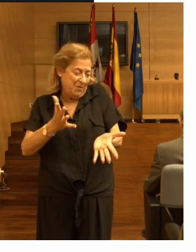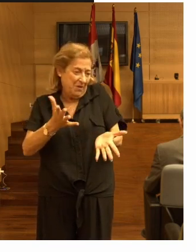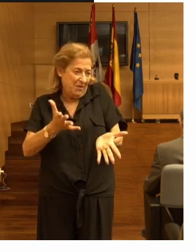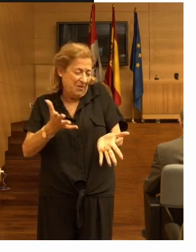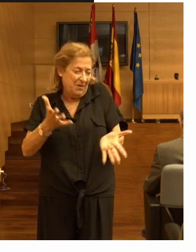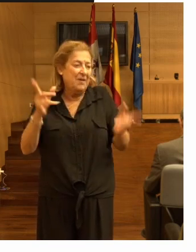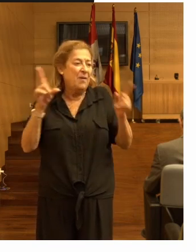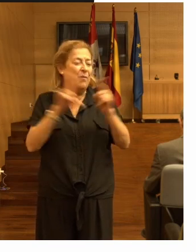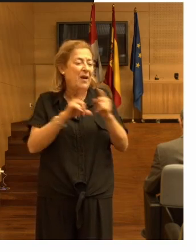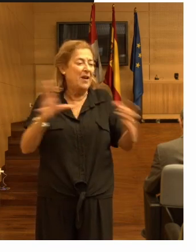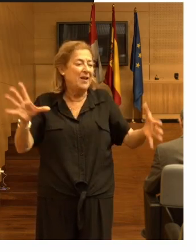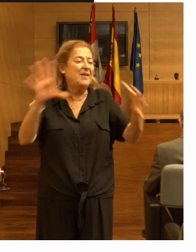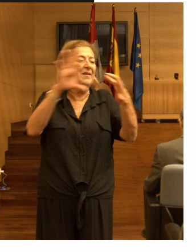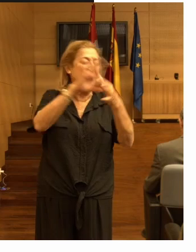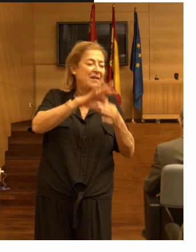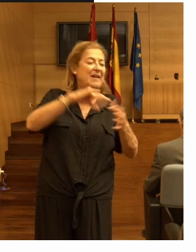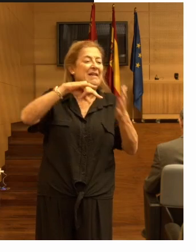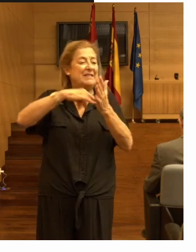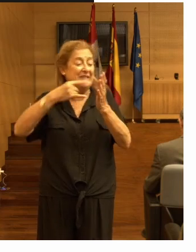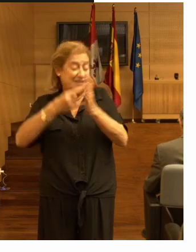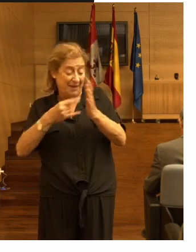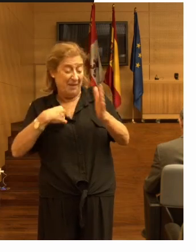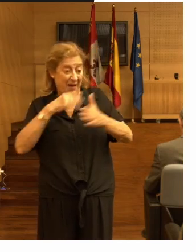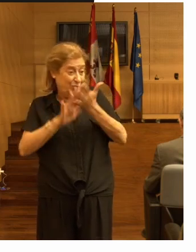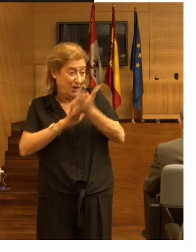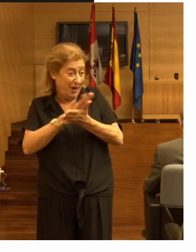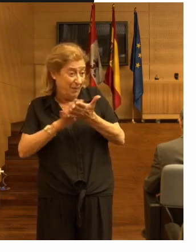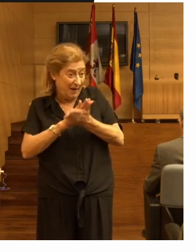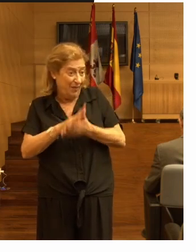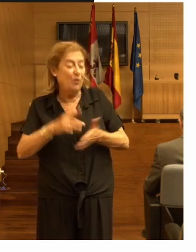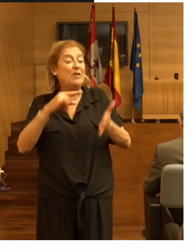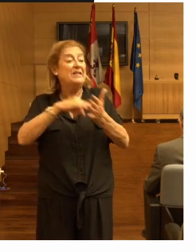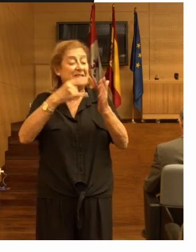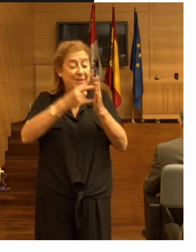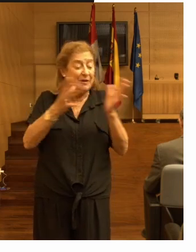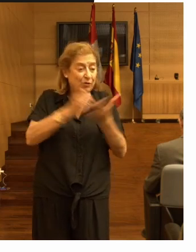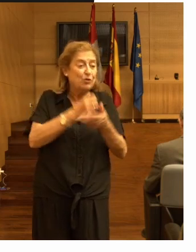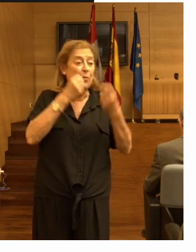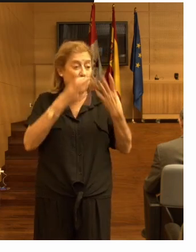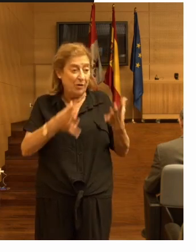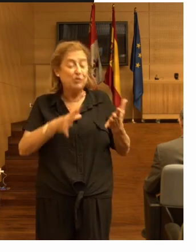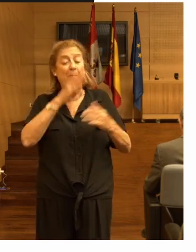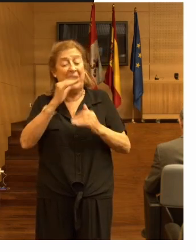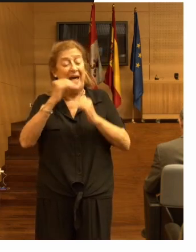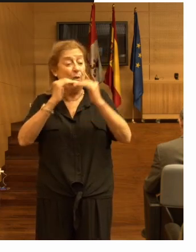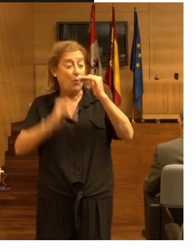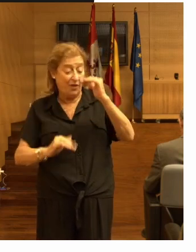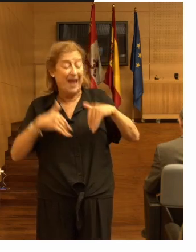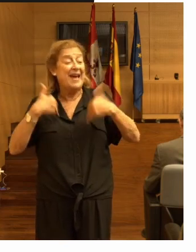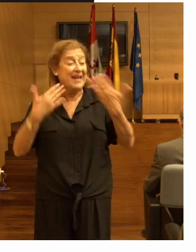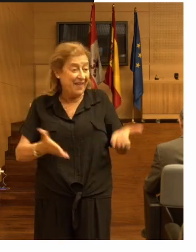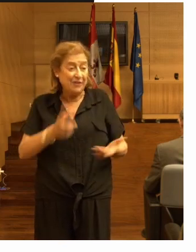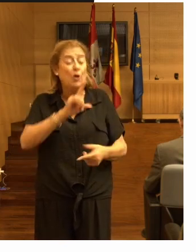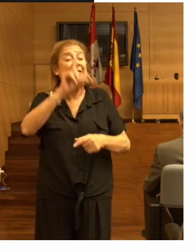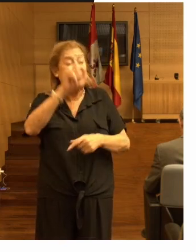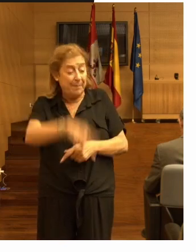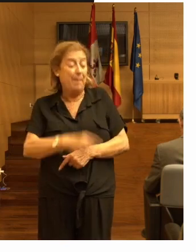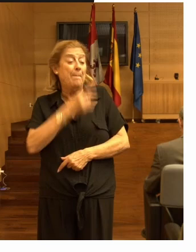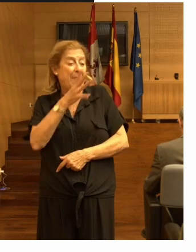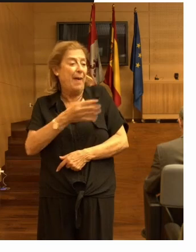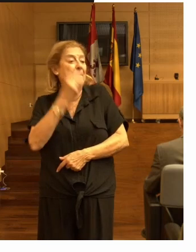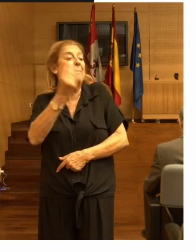la combinación de métodos de los que hemos hablado son buenos no solamente para reducir las caídas sino para mejorar la situación